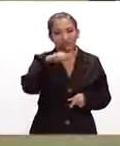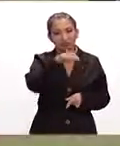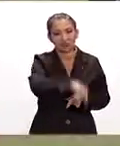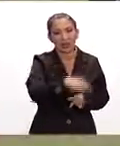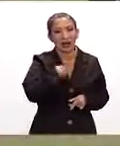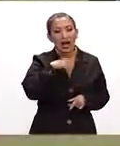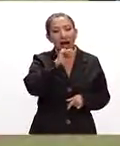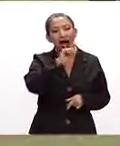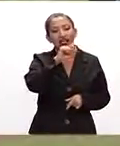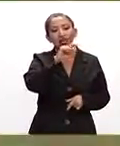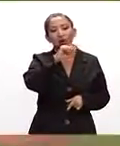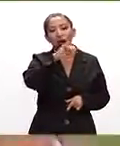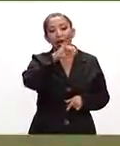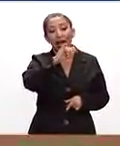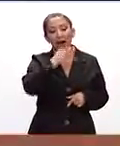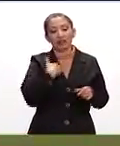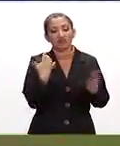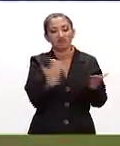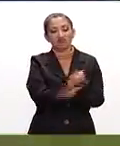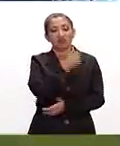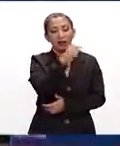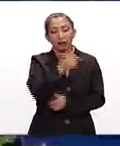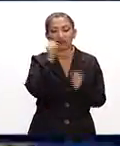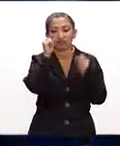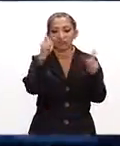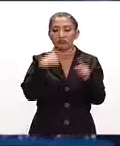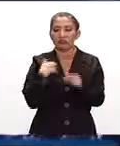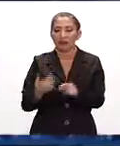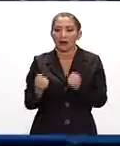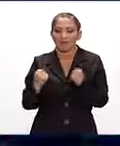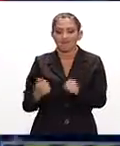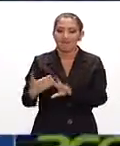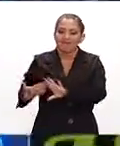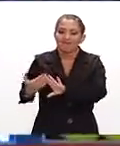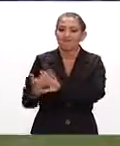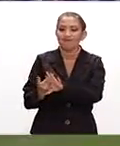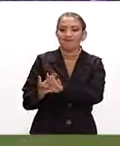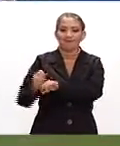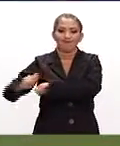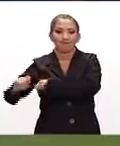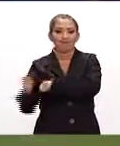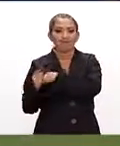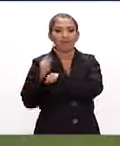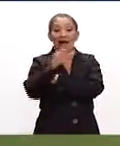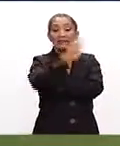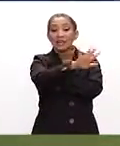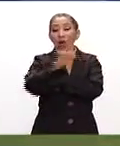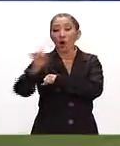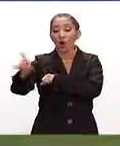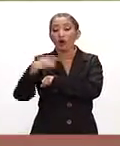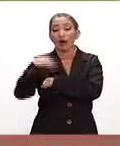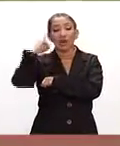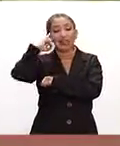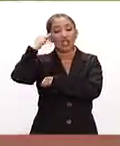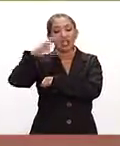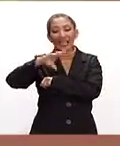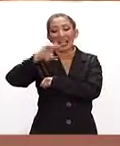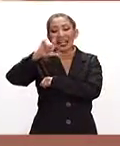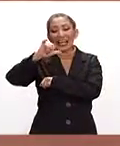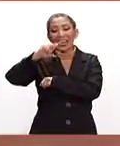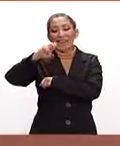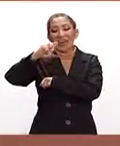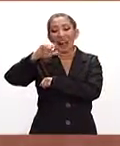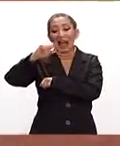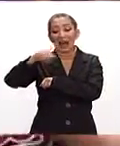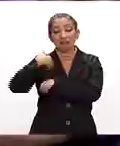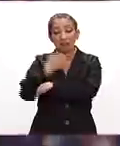a los Azulejos de Toronto, que despertaron y la ofensiva por fin pega los batazos, derrota 5 por 1 a los indios de Cleveland. Será